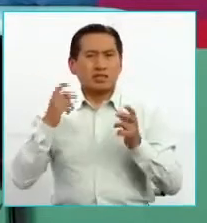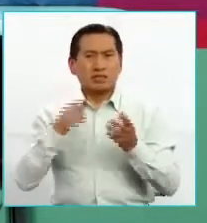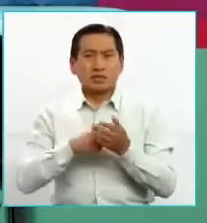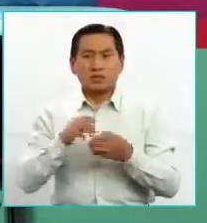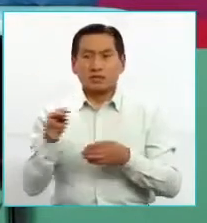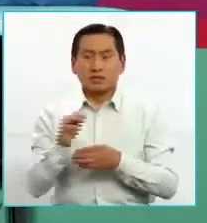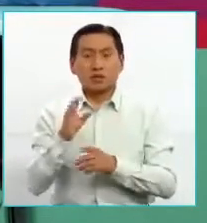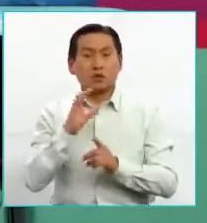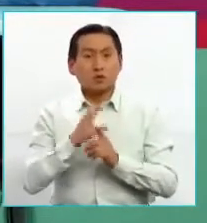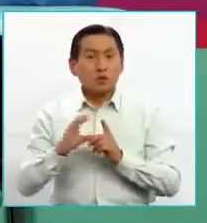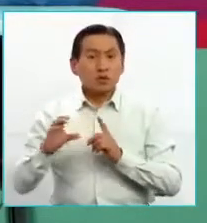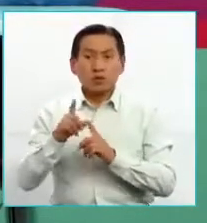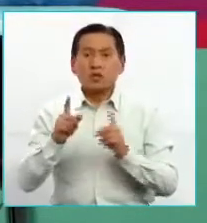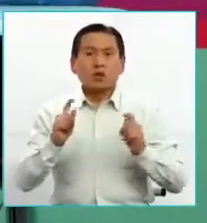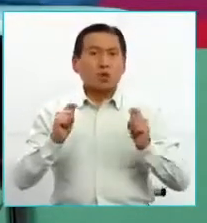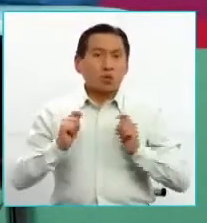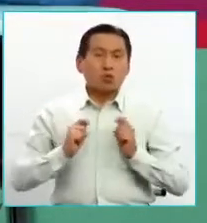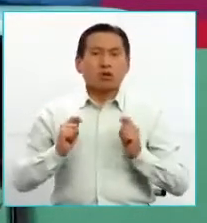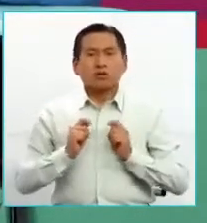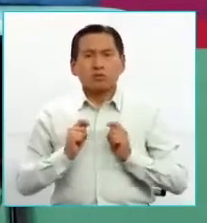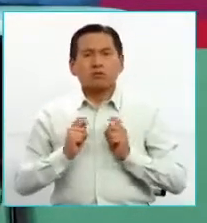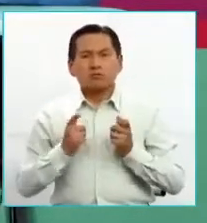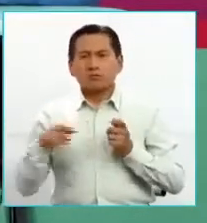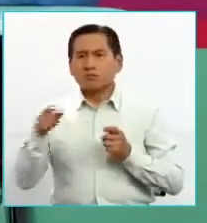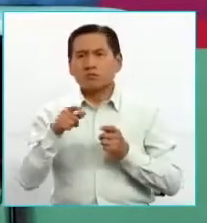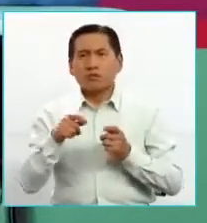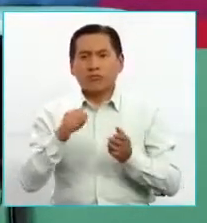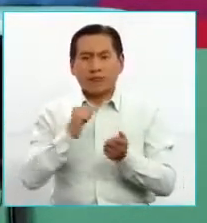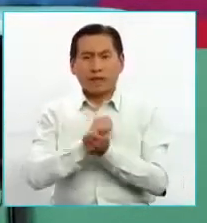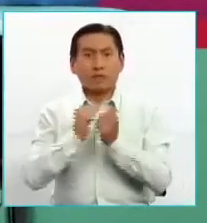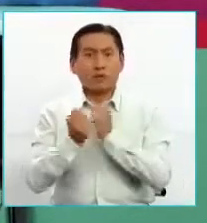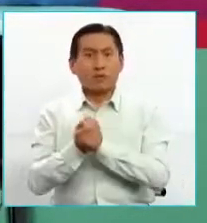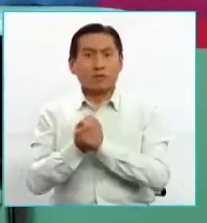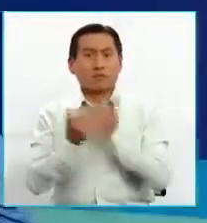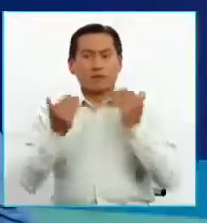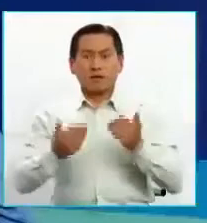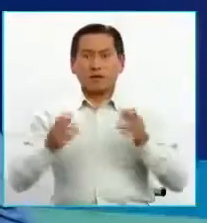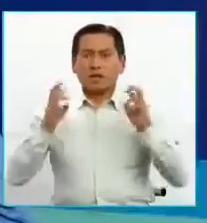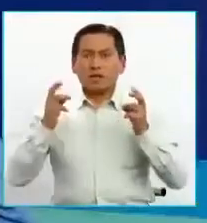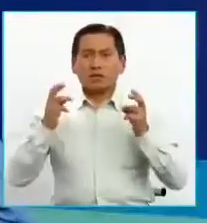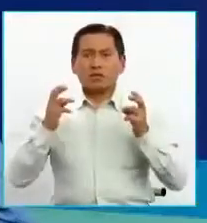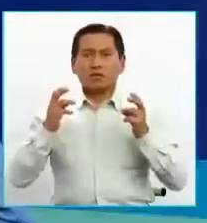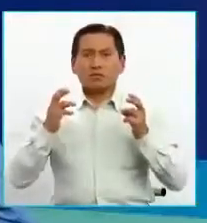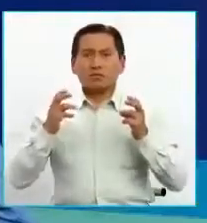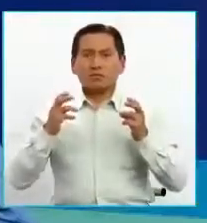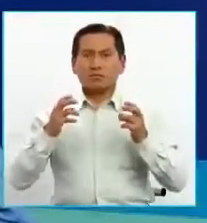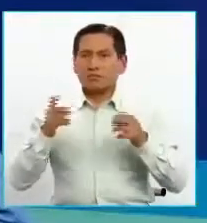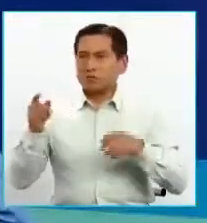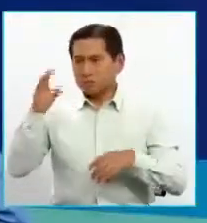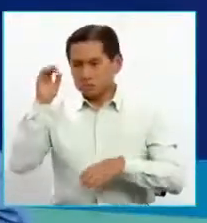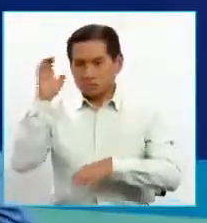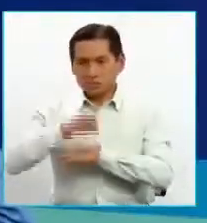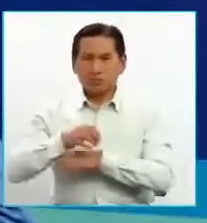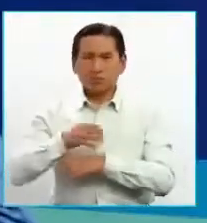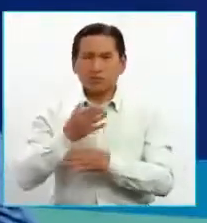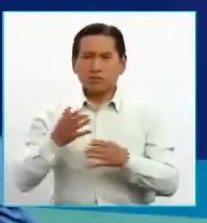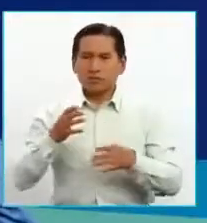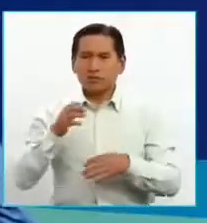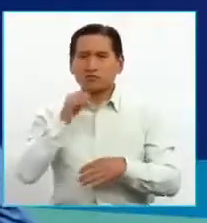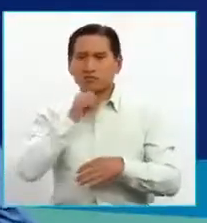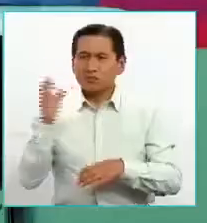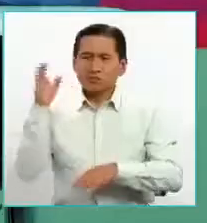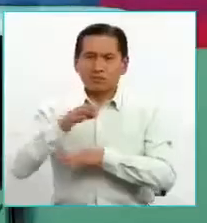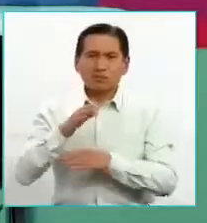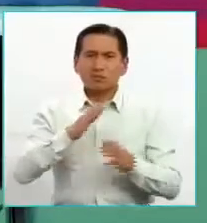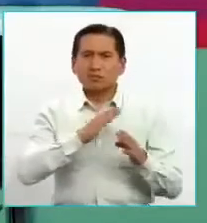Ministerio de Culturas y Turismo, ¿verdad? Un poco hacer el cambio a los conceptos de despatriarcalización y descolonización. ¿Cuáles son las